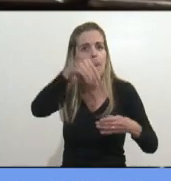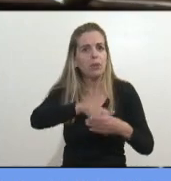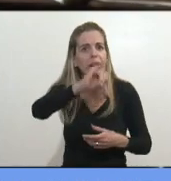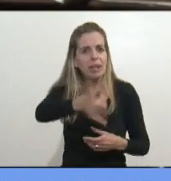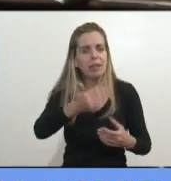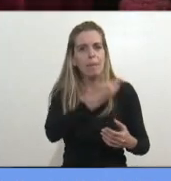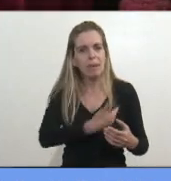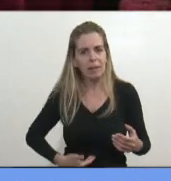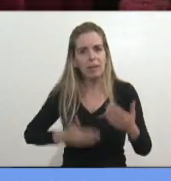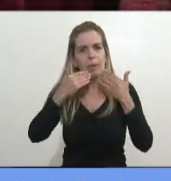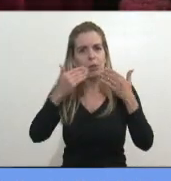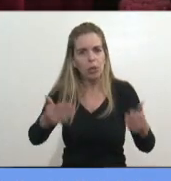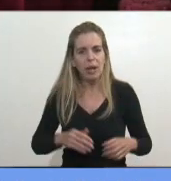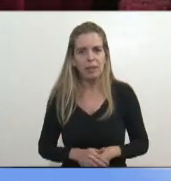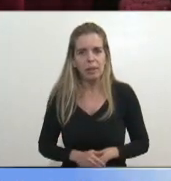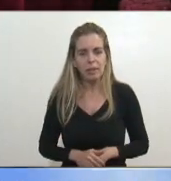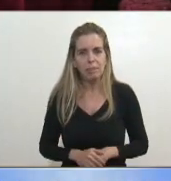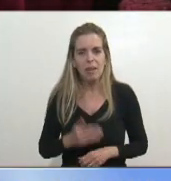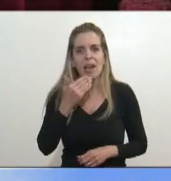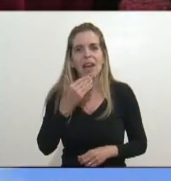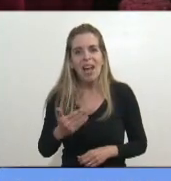Presidenta. Muchas gracias. Gracias, señor Senador. Ahora vamos a ver.